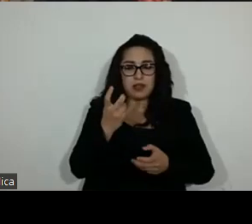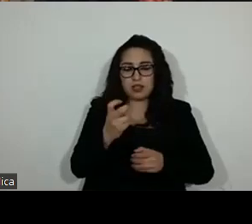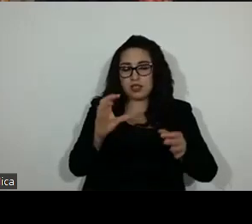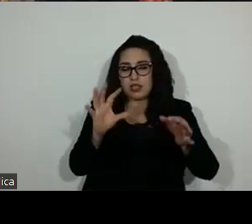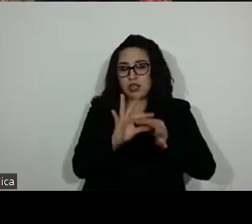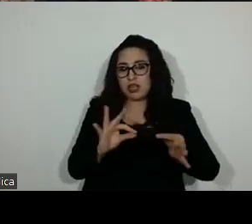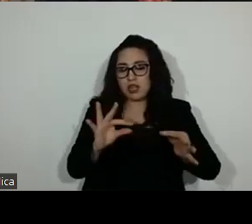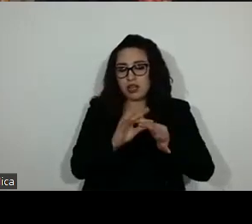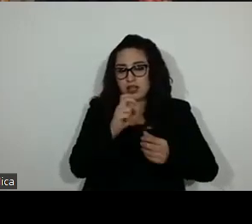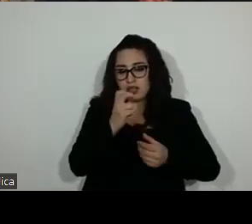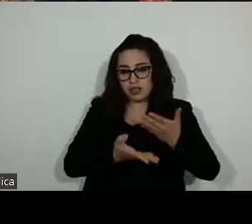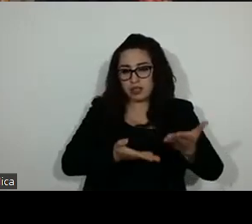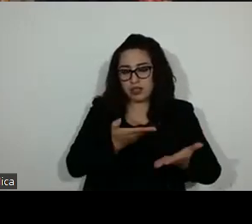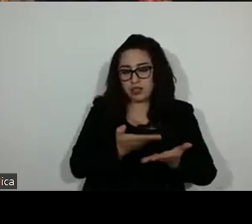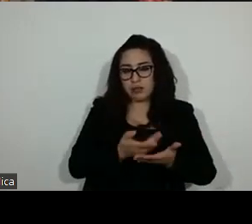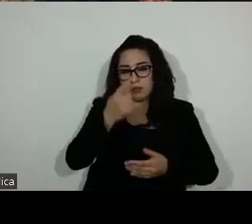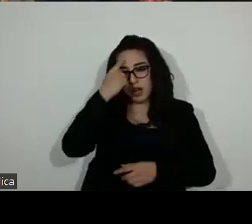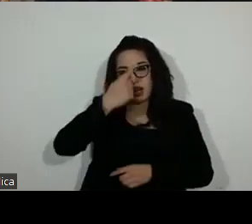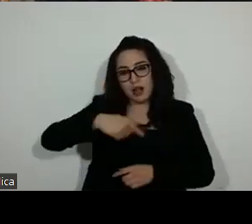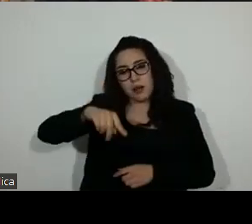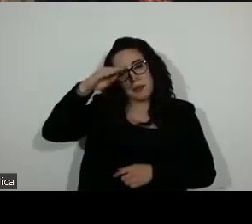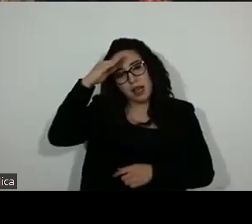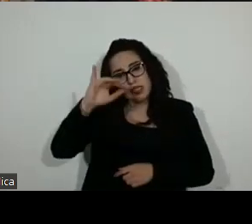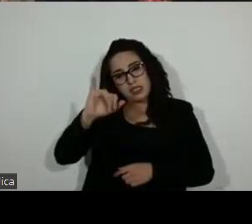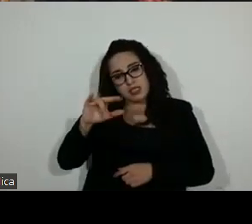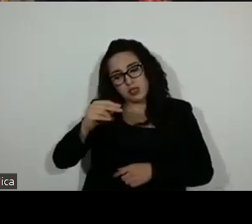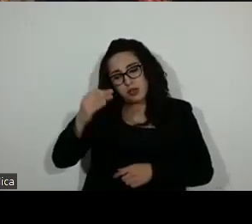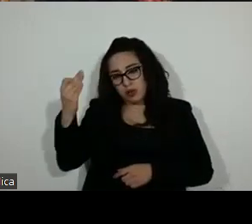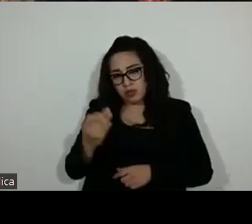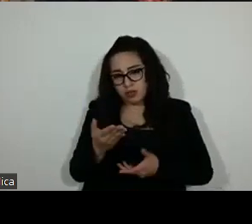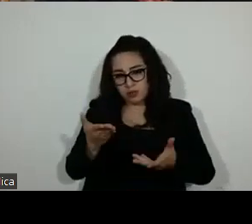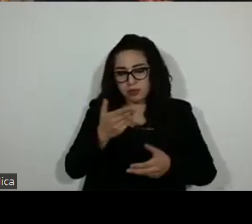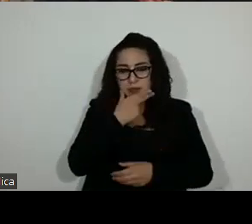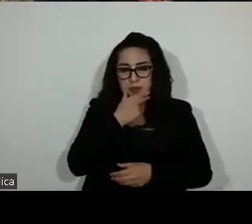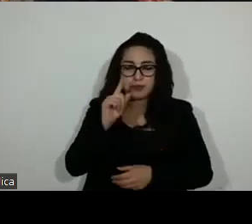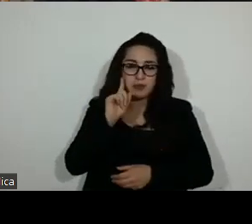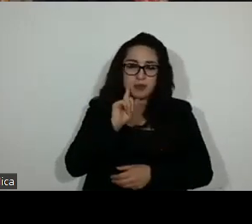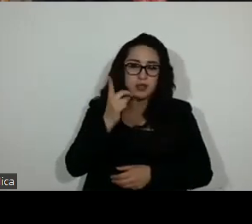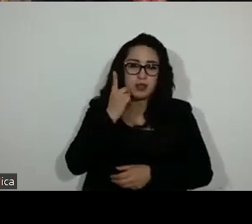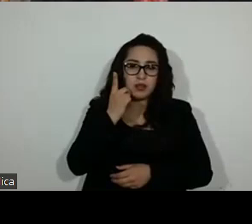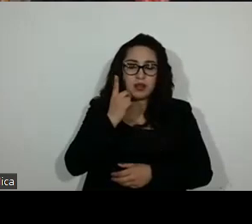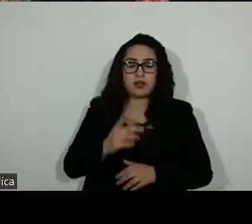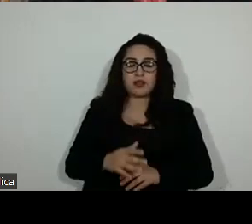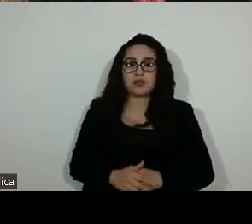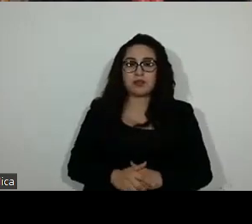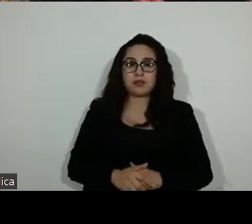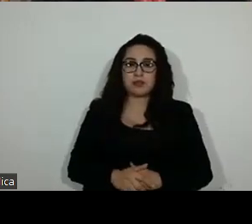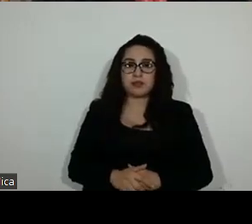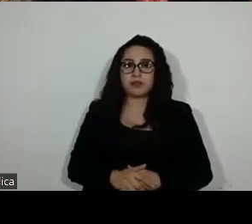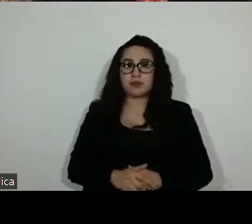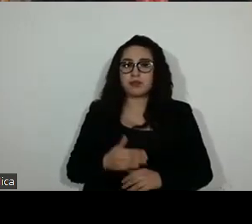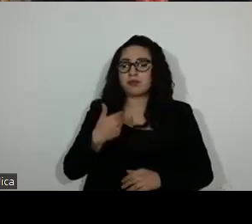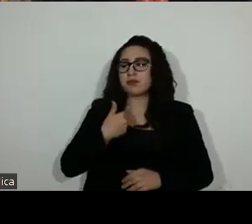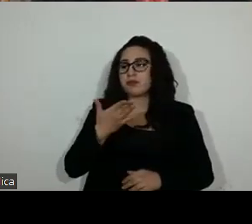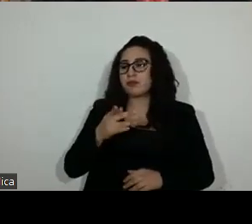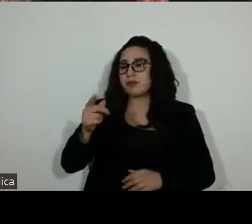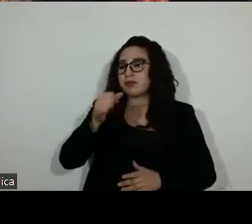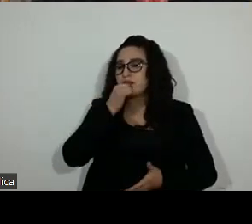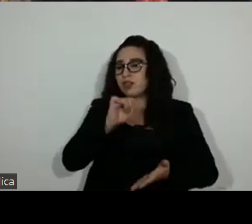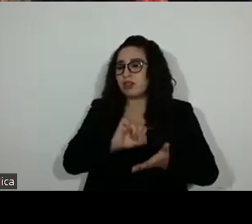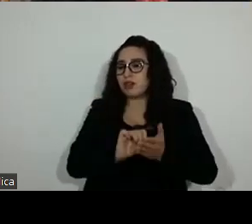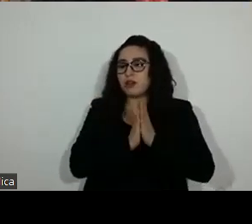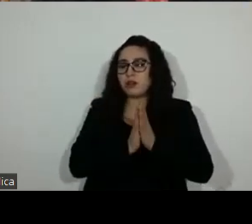sometido a su amable consideración, diputadas y diputados. Por lo tanto, solicito a la Secretaría proceder a